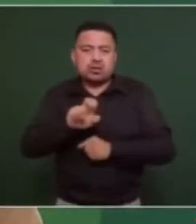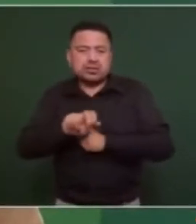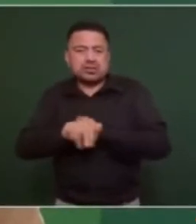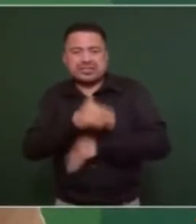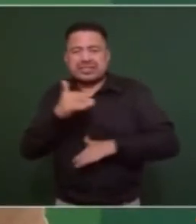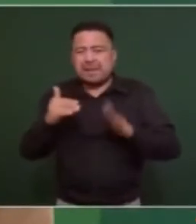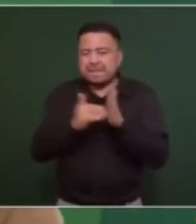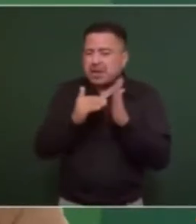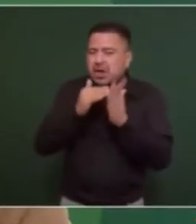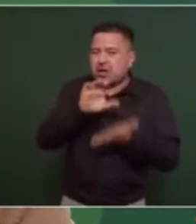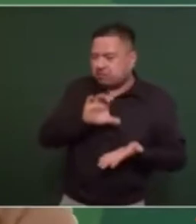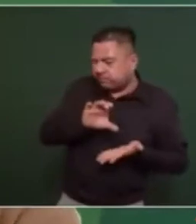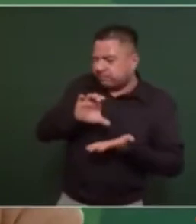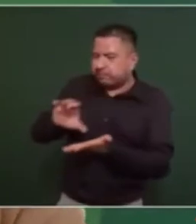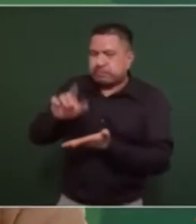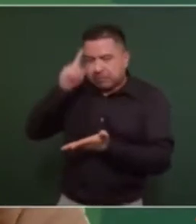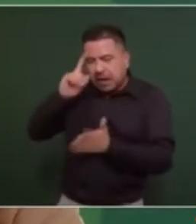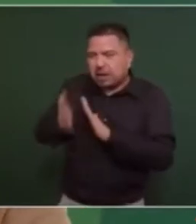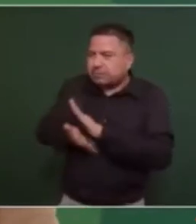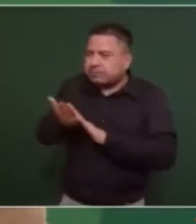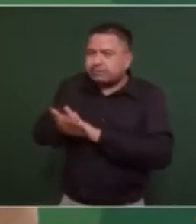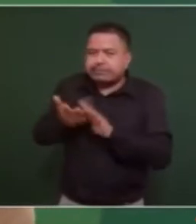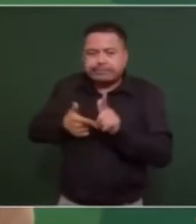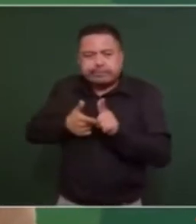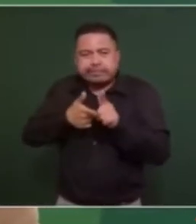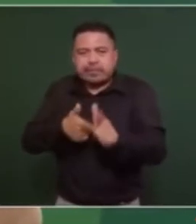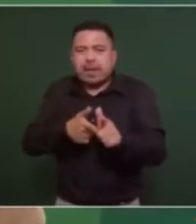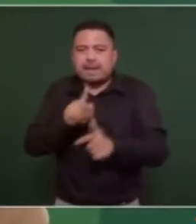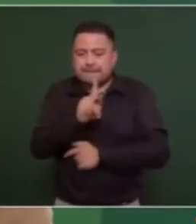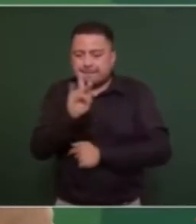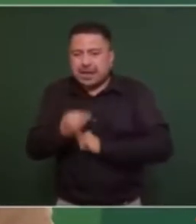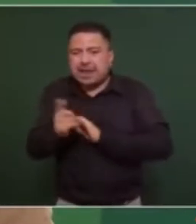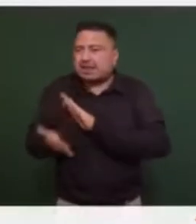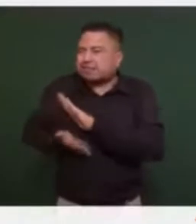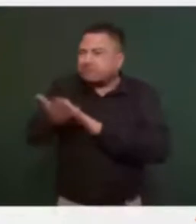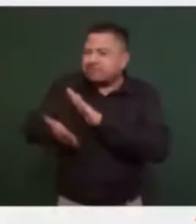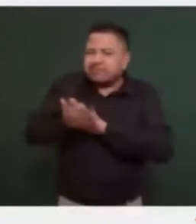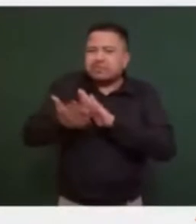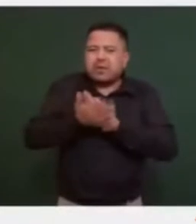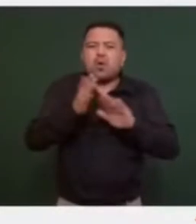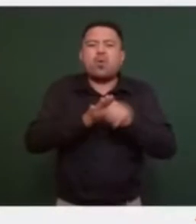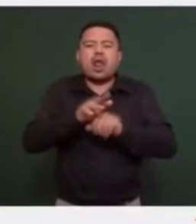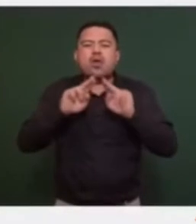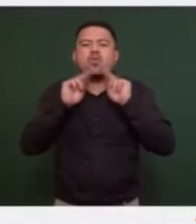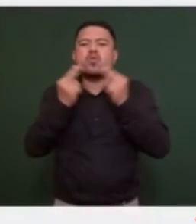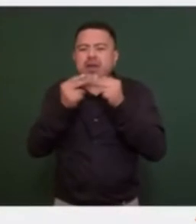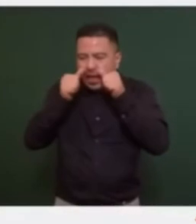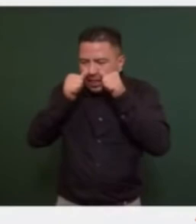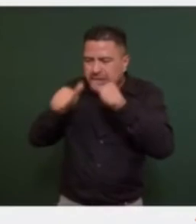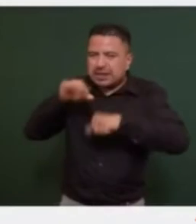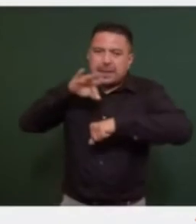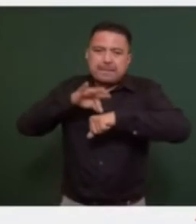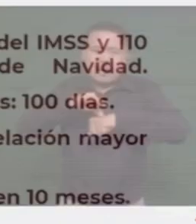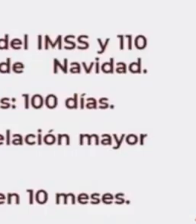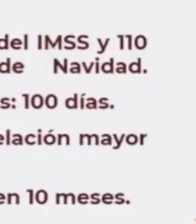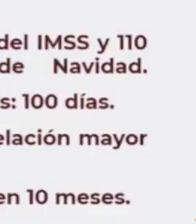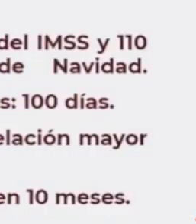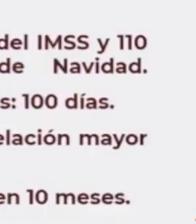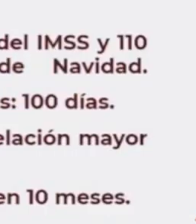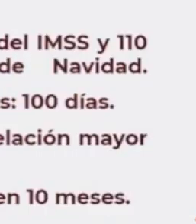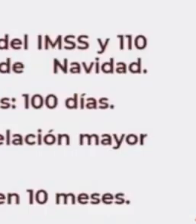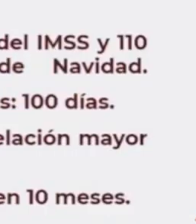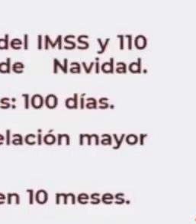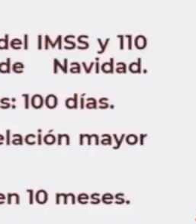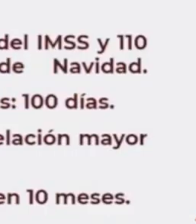de pesos en trabajos para la continuidad de la operación y en el plan de reconstrucción de las unidades de atención médica hay 3 grandes acciones.